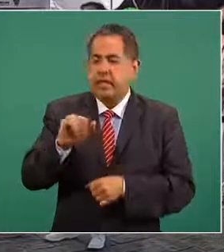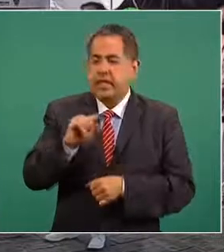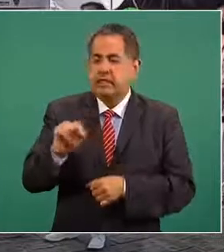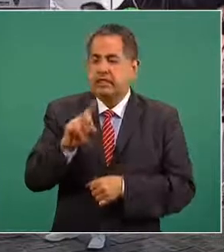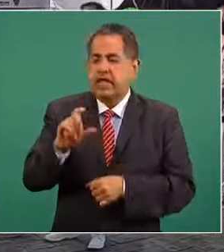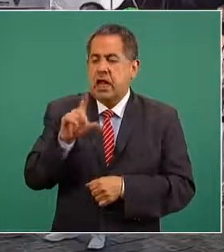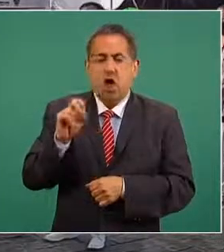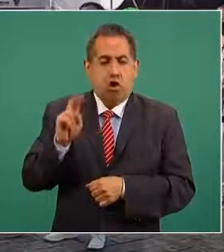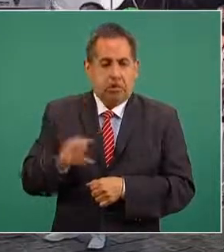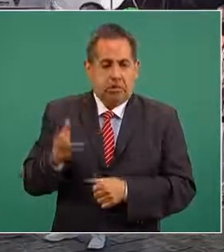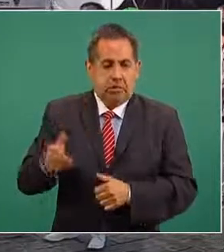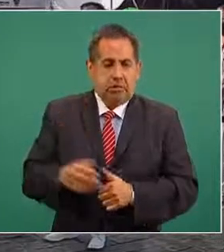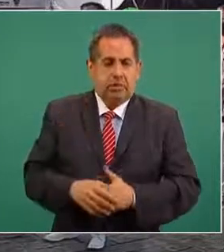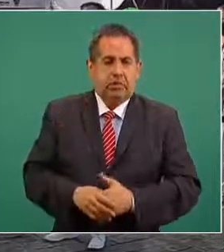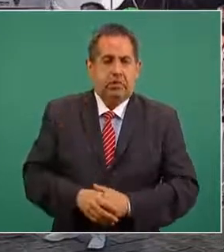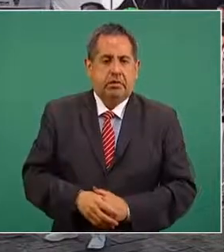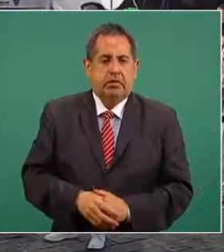León